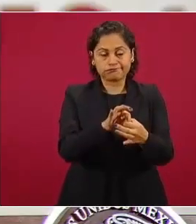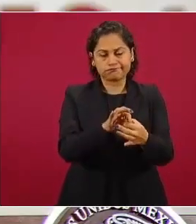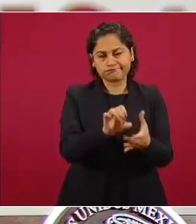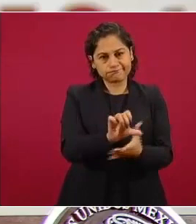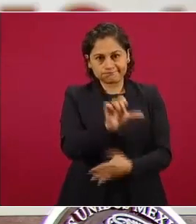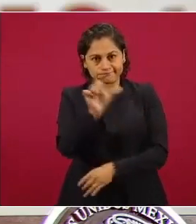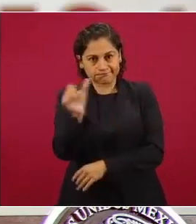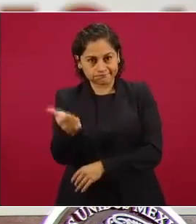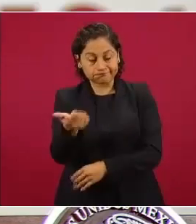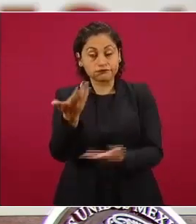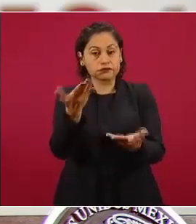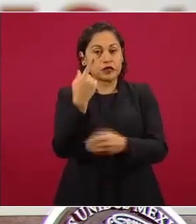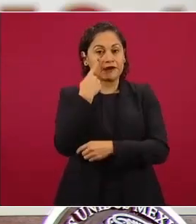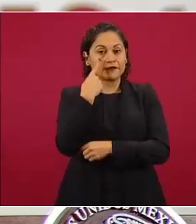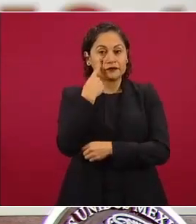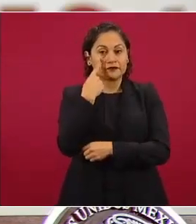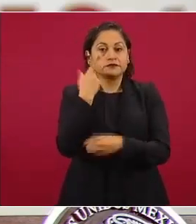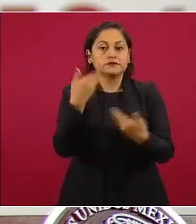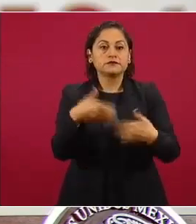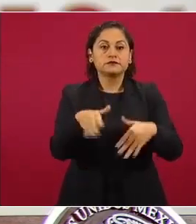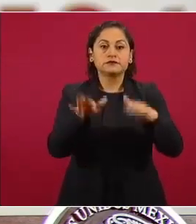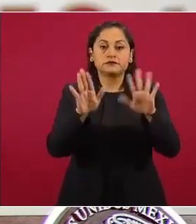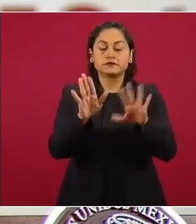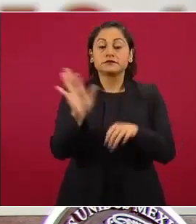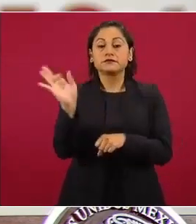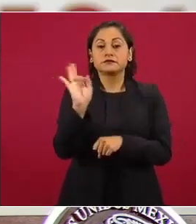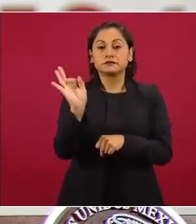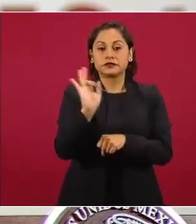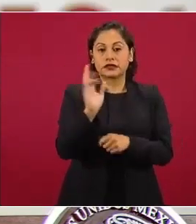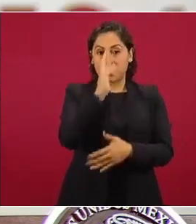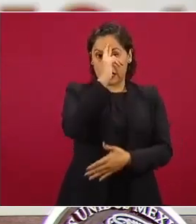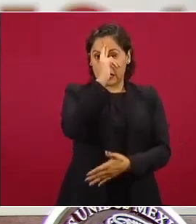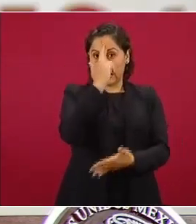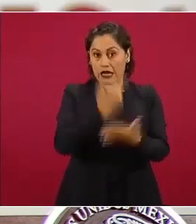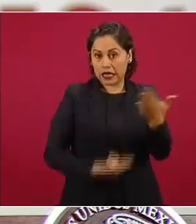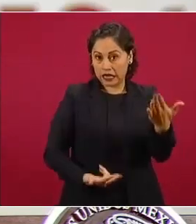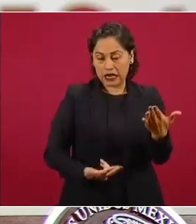no quiere decir que no sea legal existe